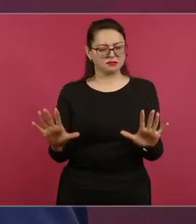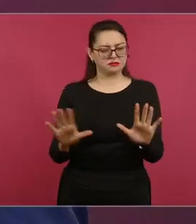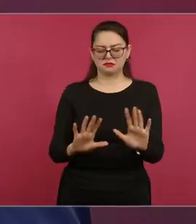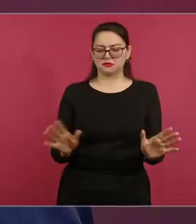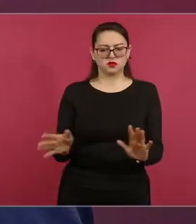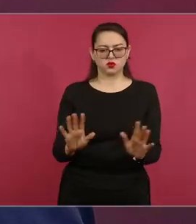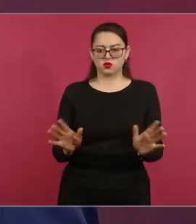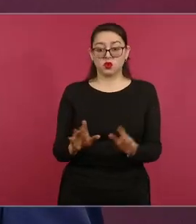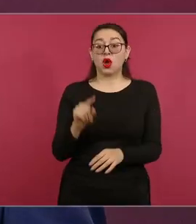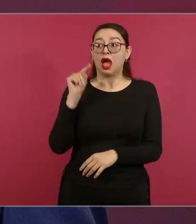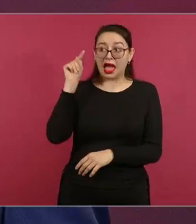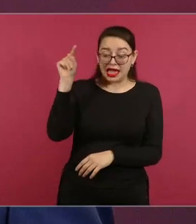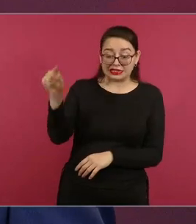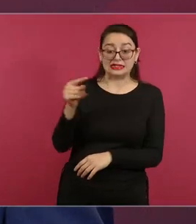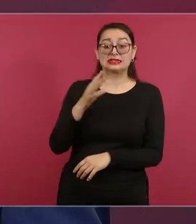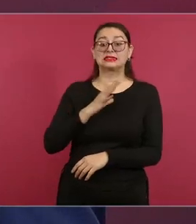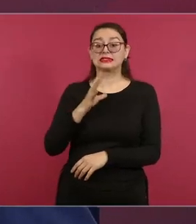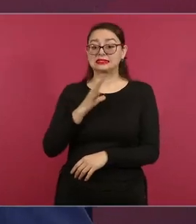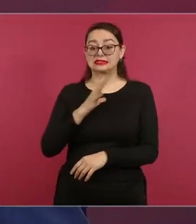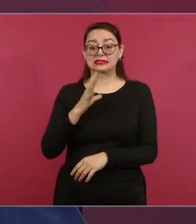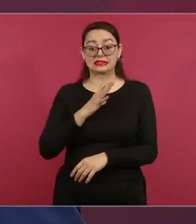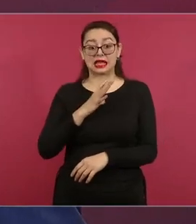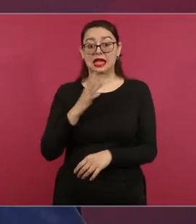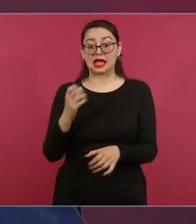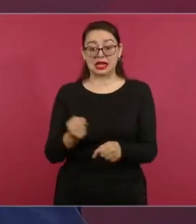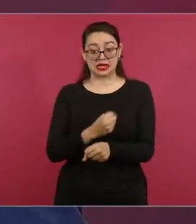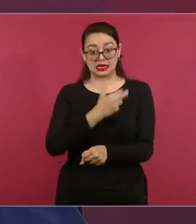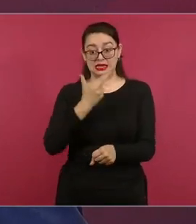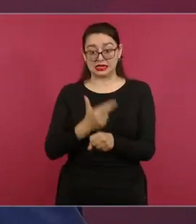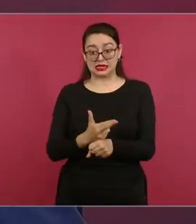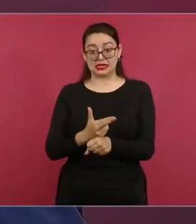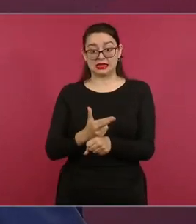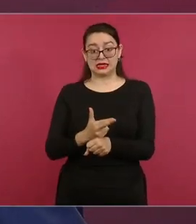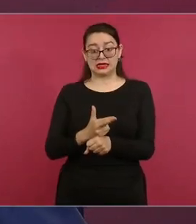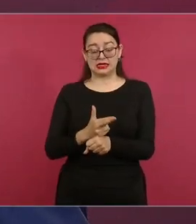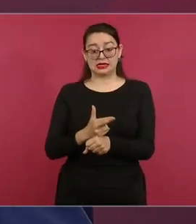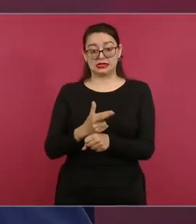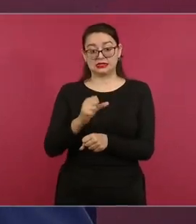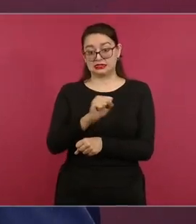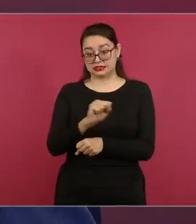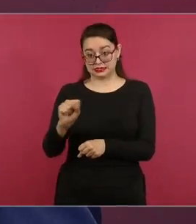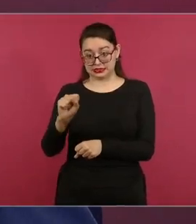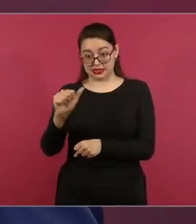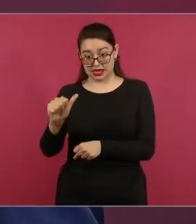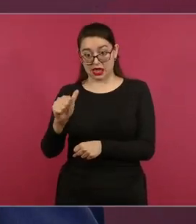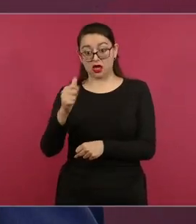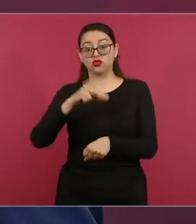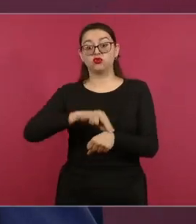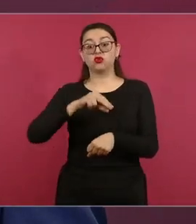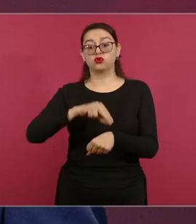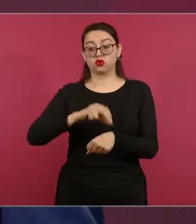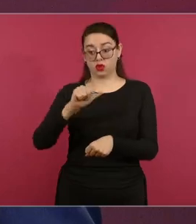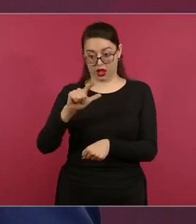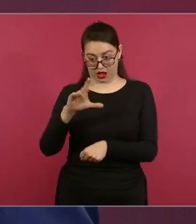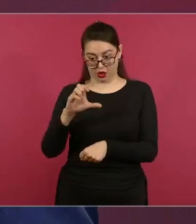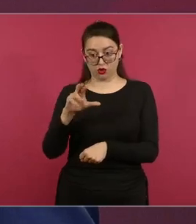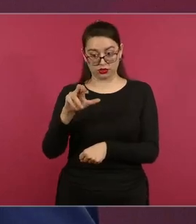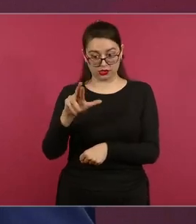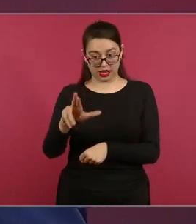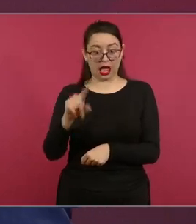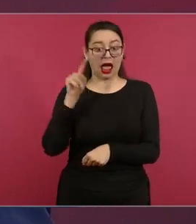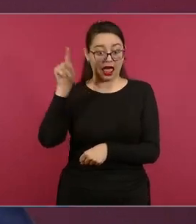está de base el secretario de Salud, el doctor Alcocer, está en Acapulco.